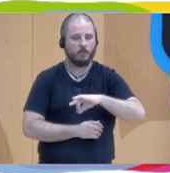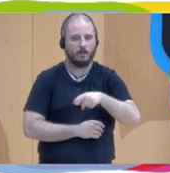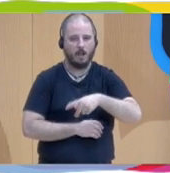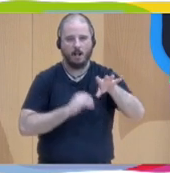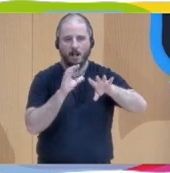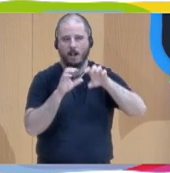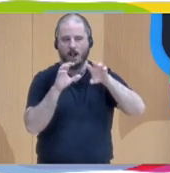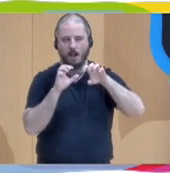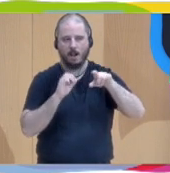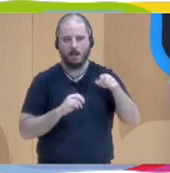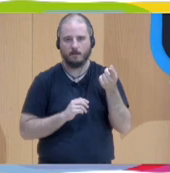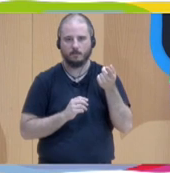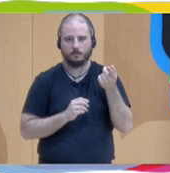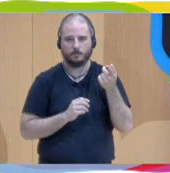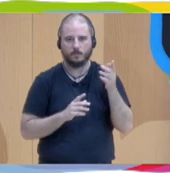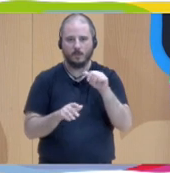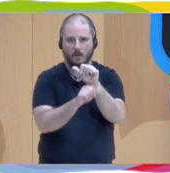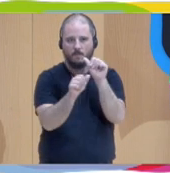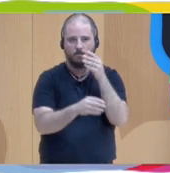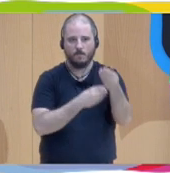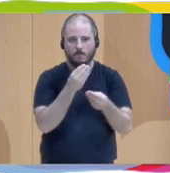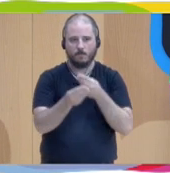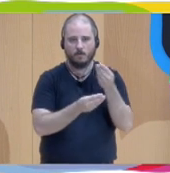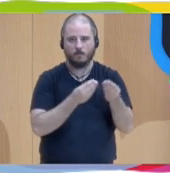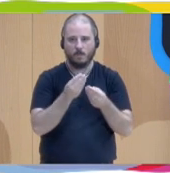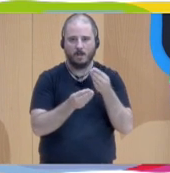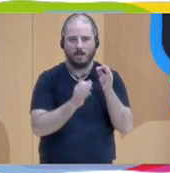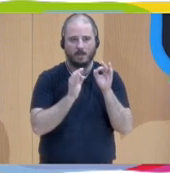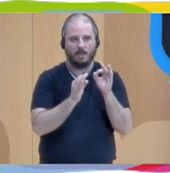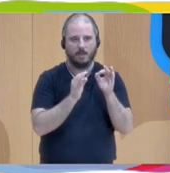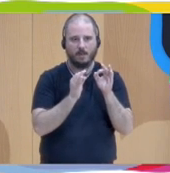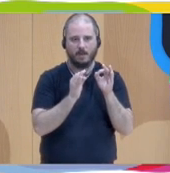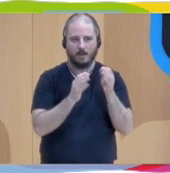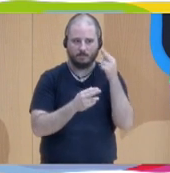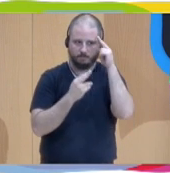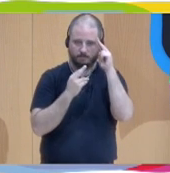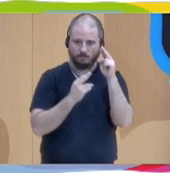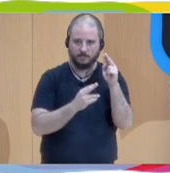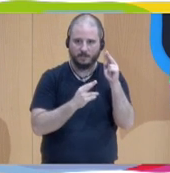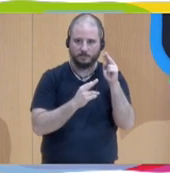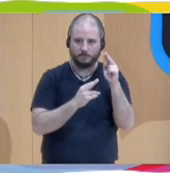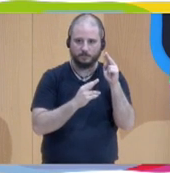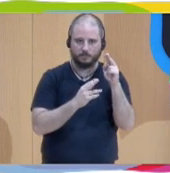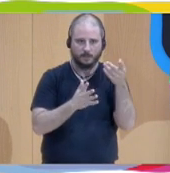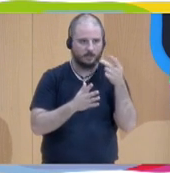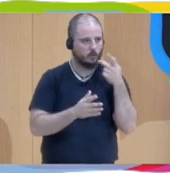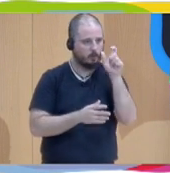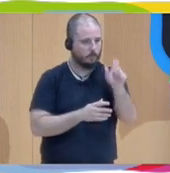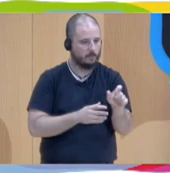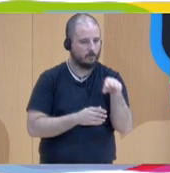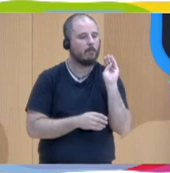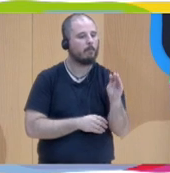de esta manera de hacer que tiene que ver con respetar, con no hacer nada sin las personas.